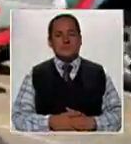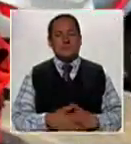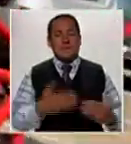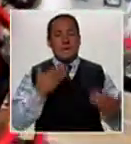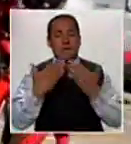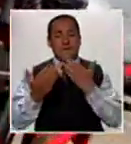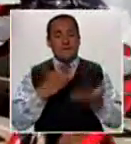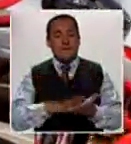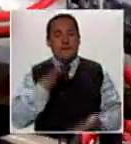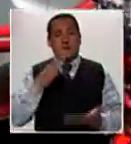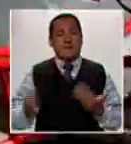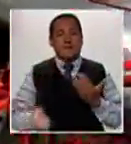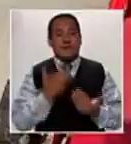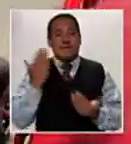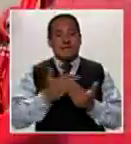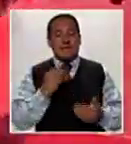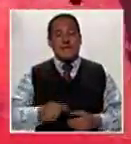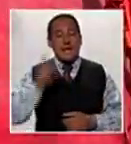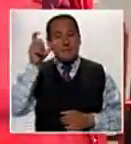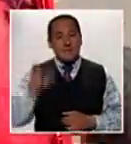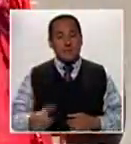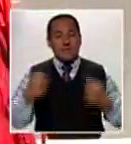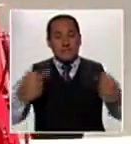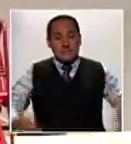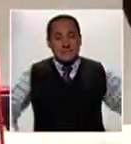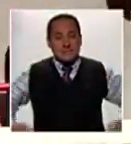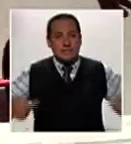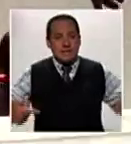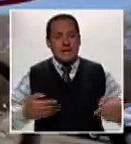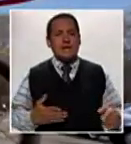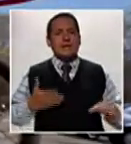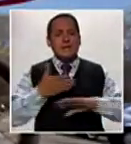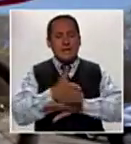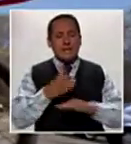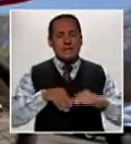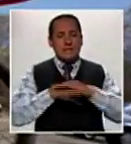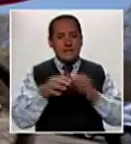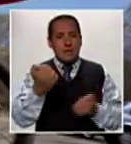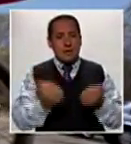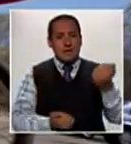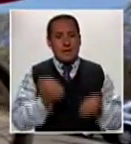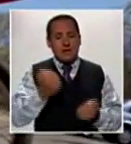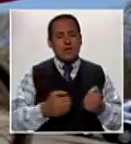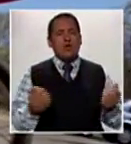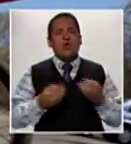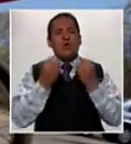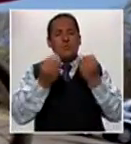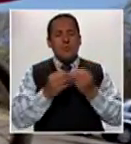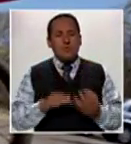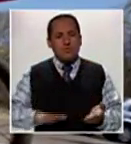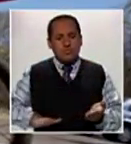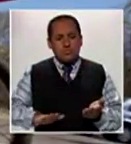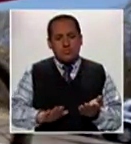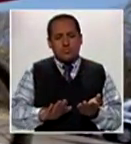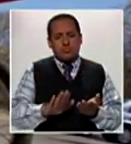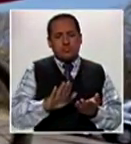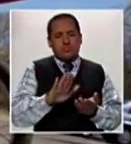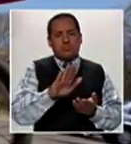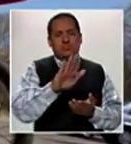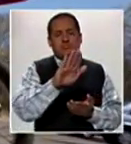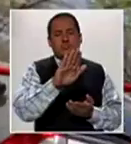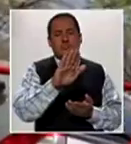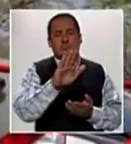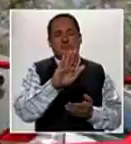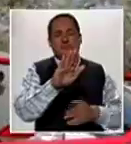De la manera más sencilla, la persona en silla de ruedas accede al interior del vehículo mediante una rampa plegable.